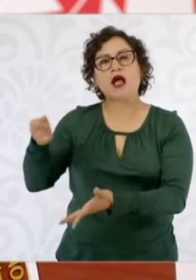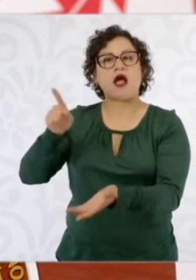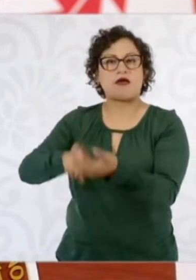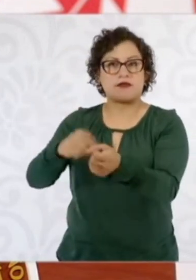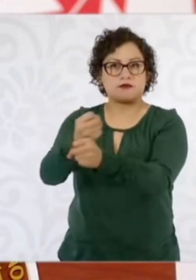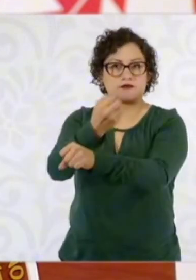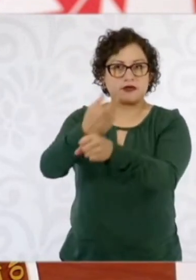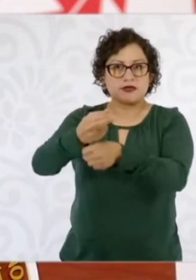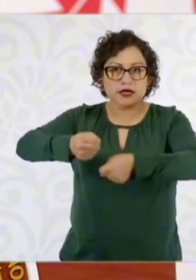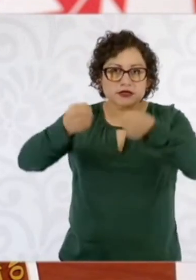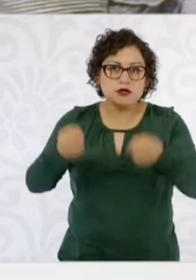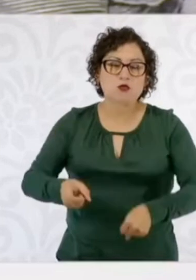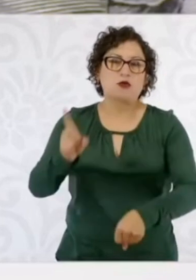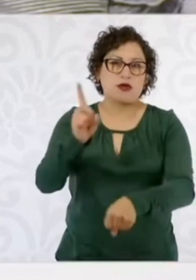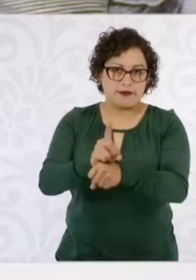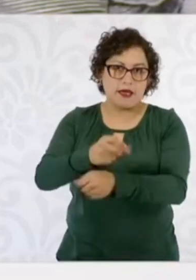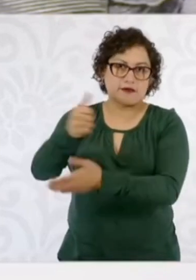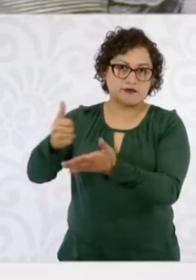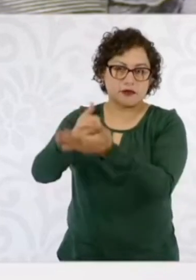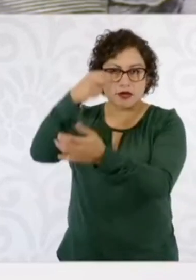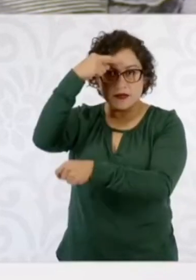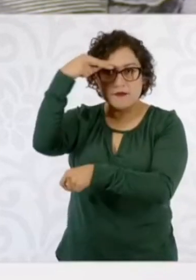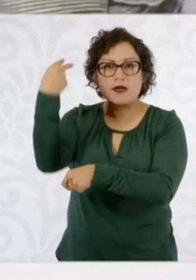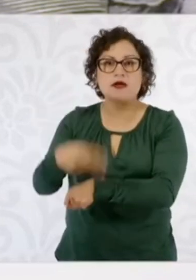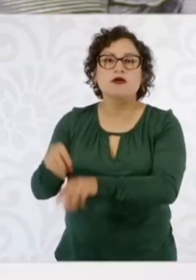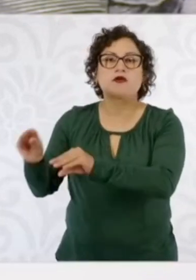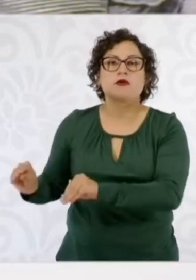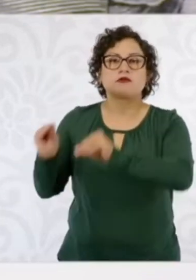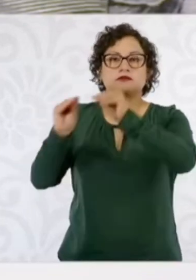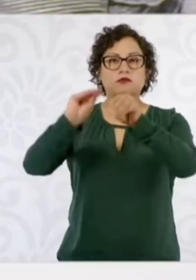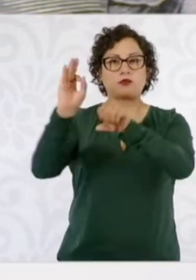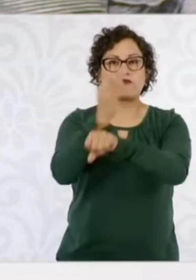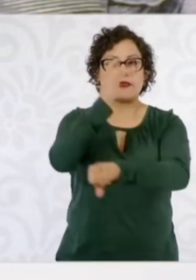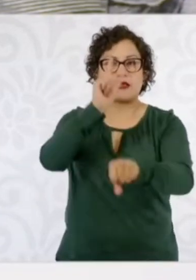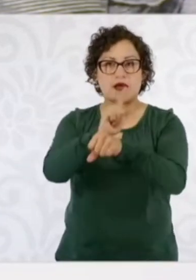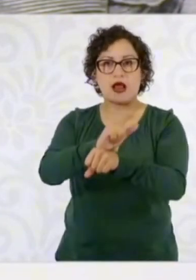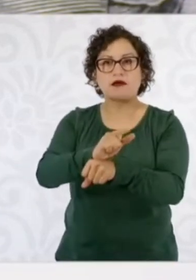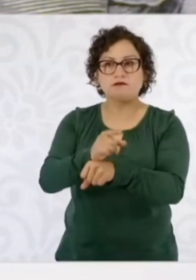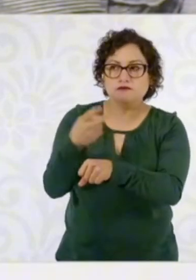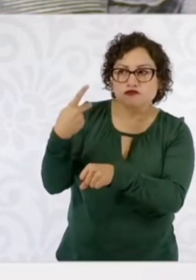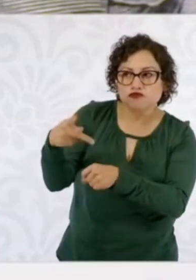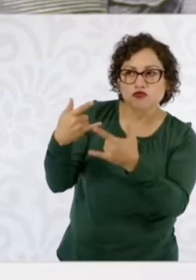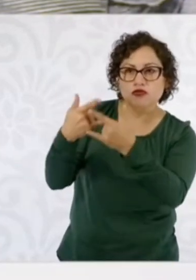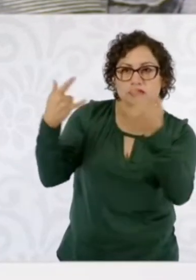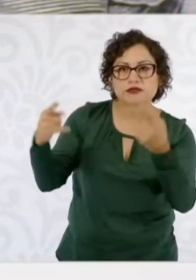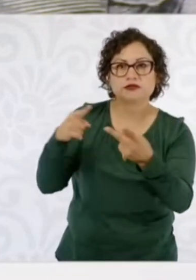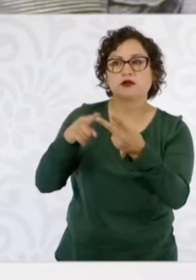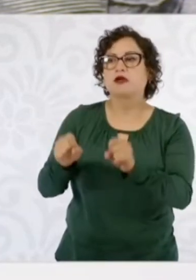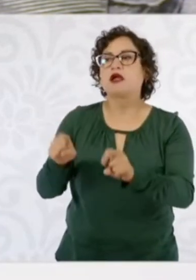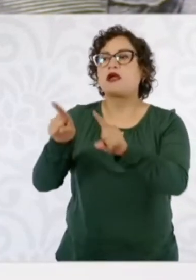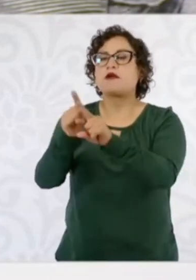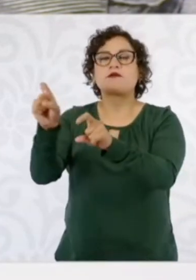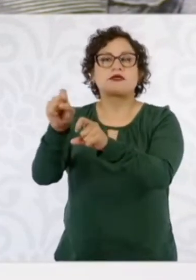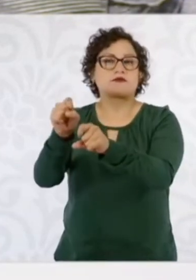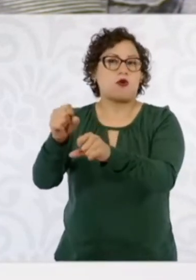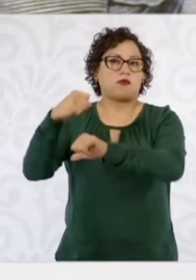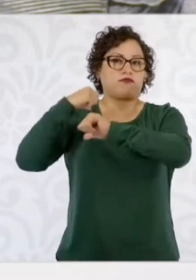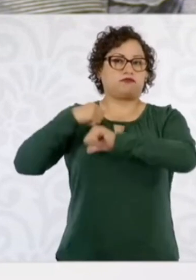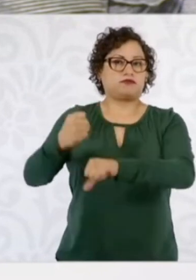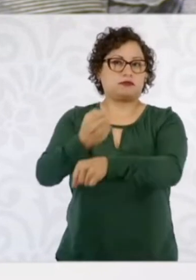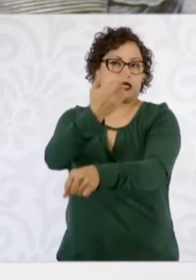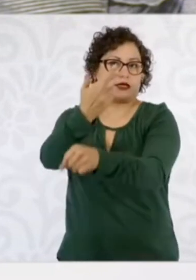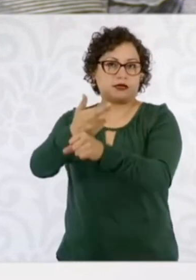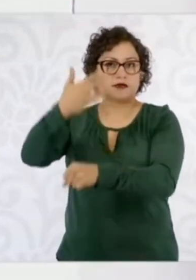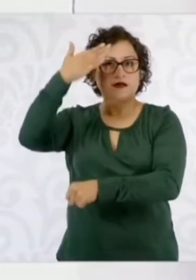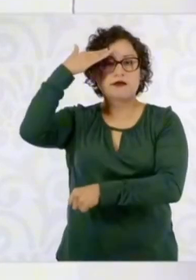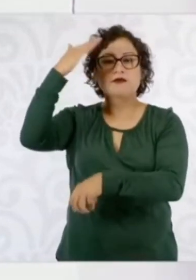Seguridad Ciudadana en la ciudad y ahora a nivel federal, del general secretario, del admirante secretario, de